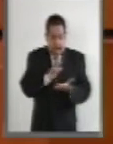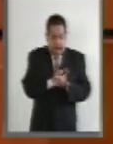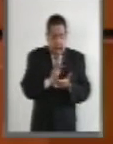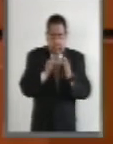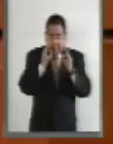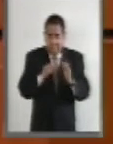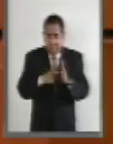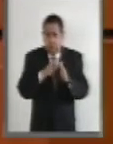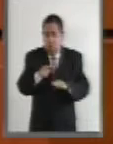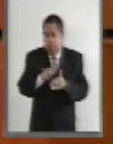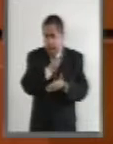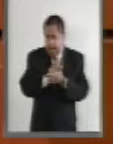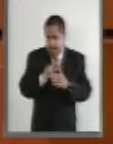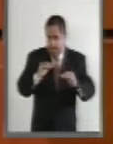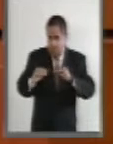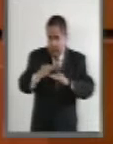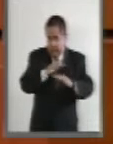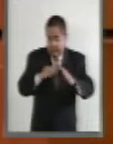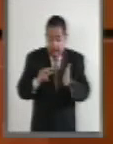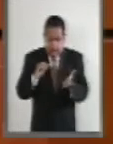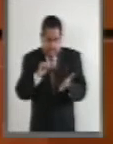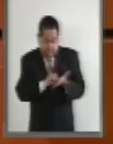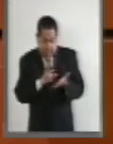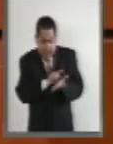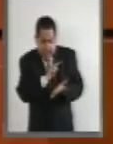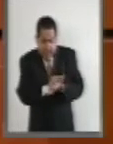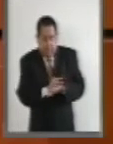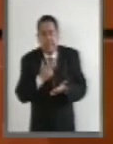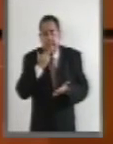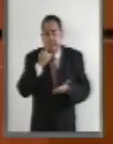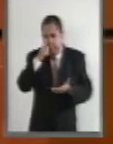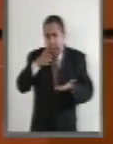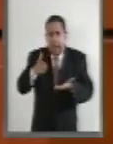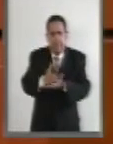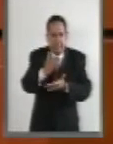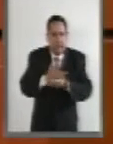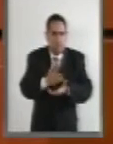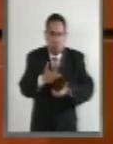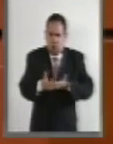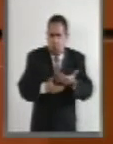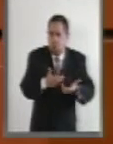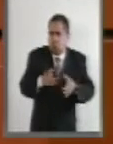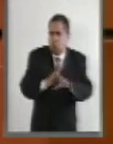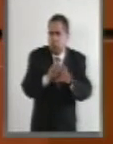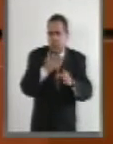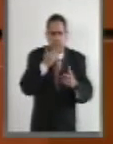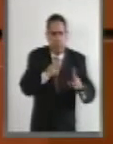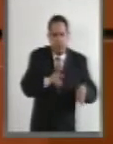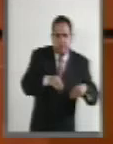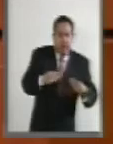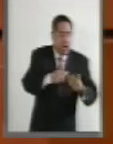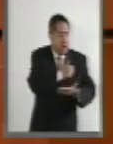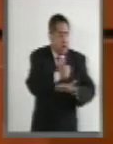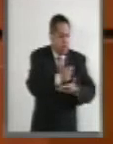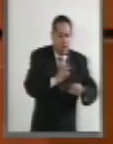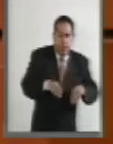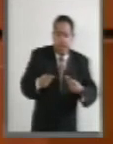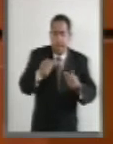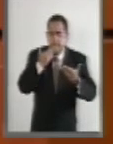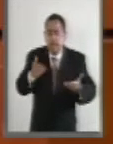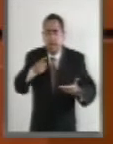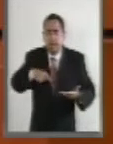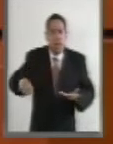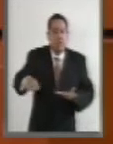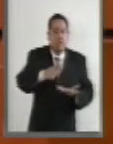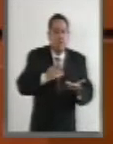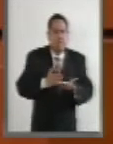de la movilidad favorece el acceso a bienes y servicios que ofrecen las ciudades, así como el desarrollo